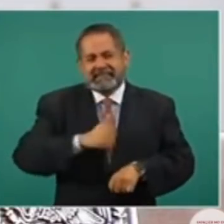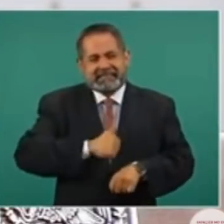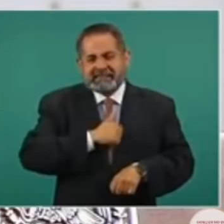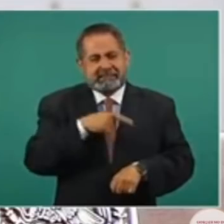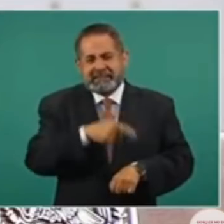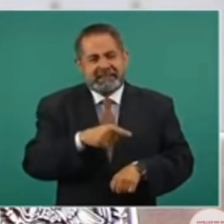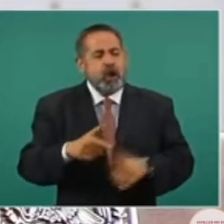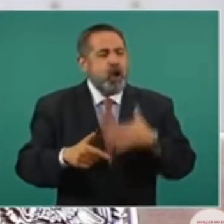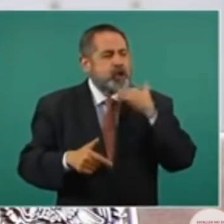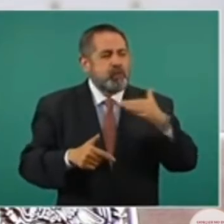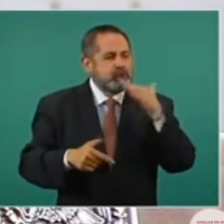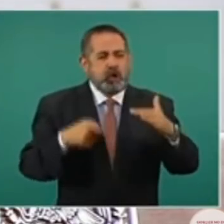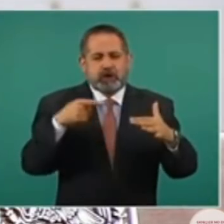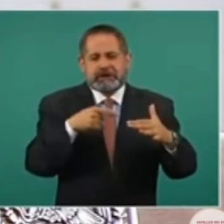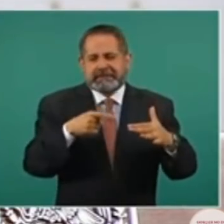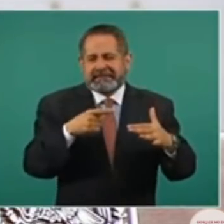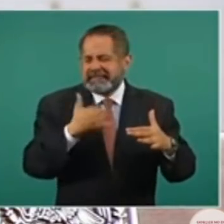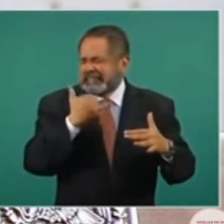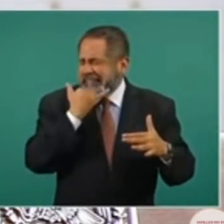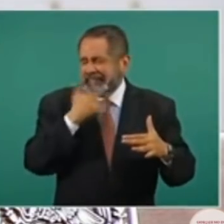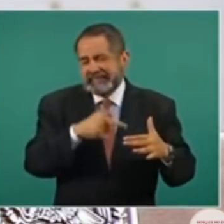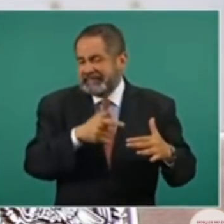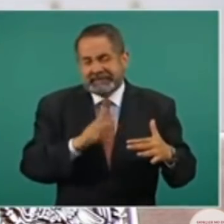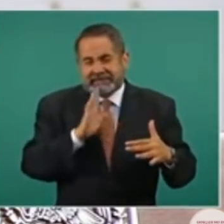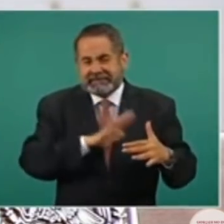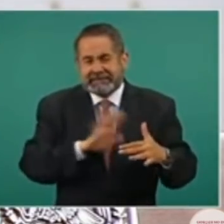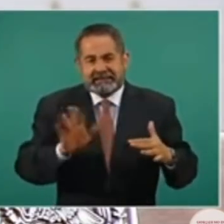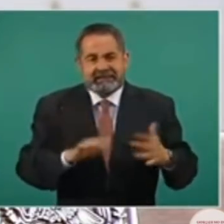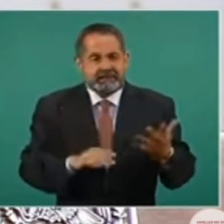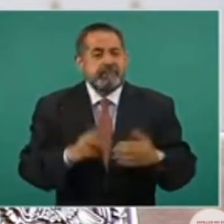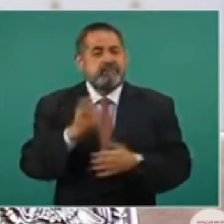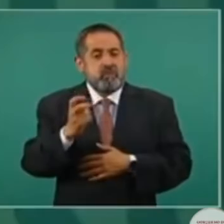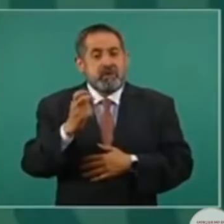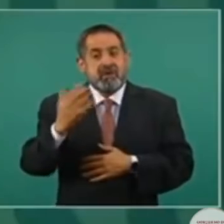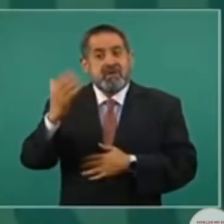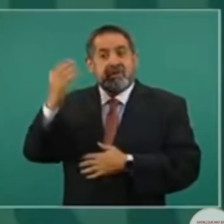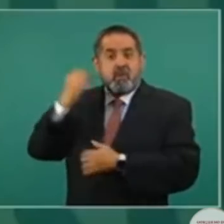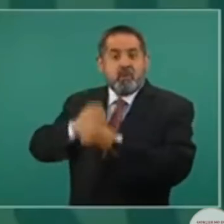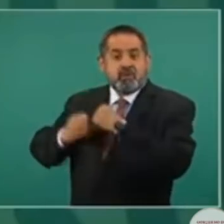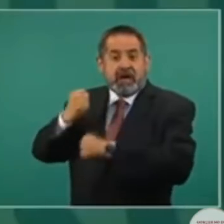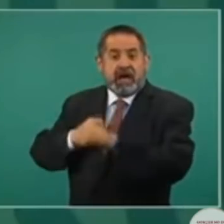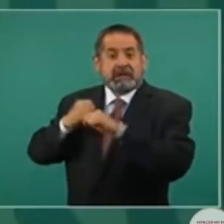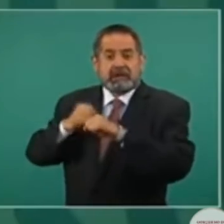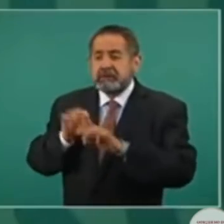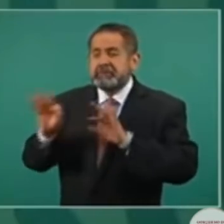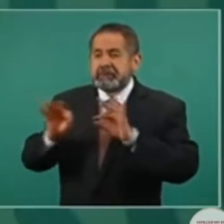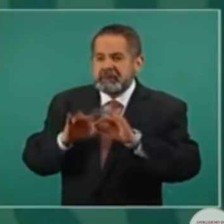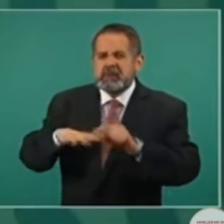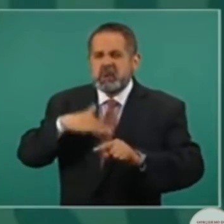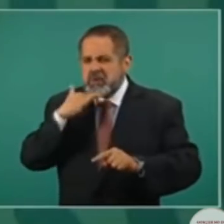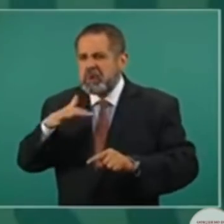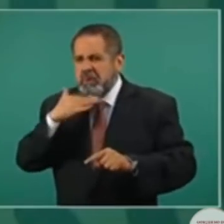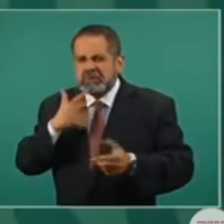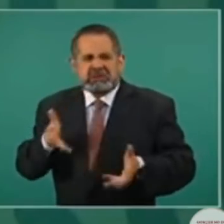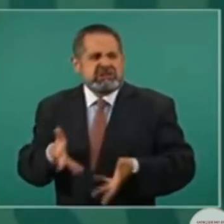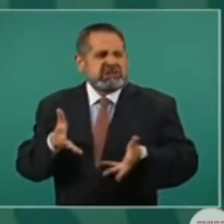llamado enérgico a Estados Unidos para que deje de financiar a estos grupos que golpean